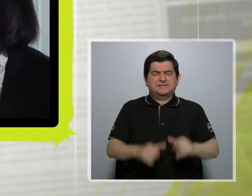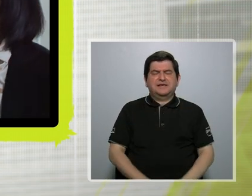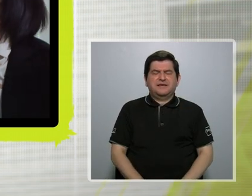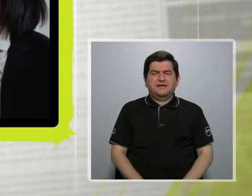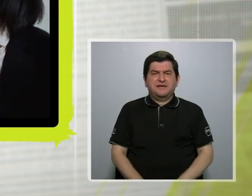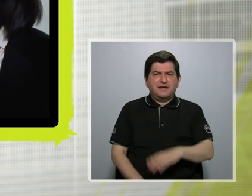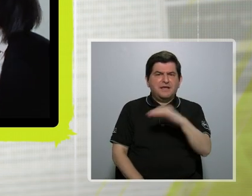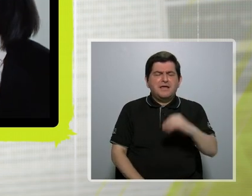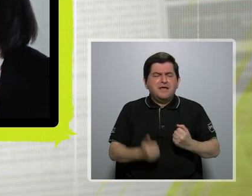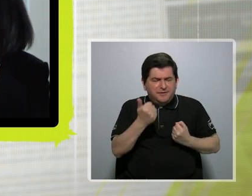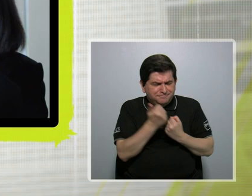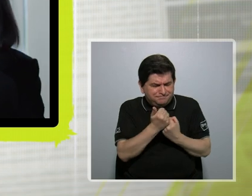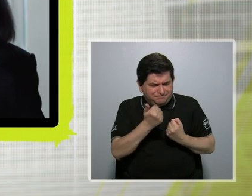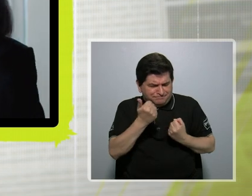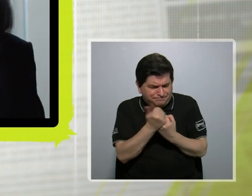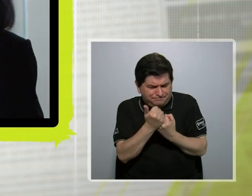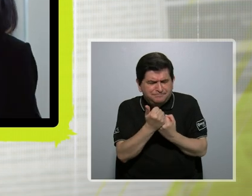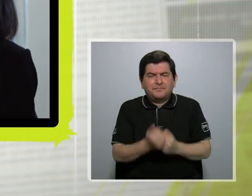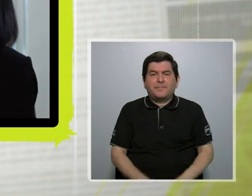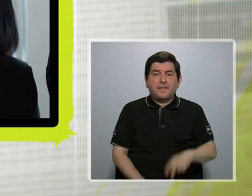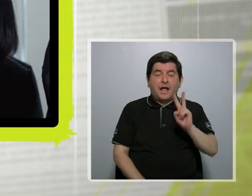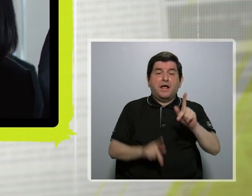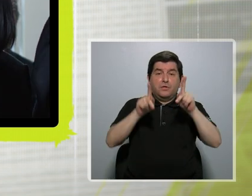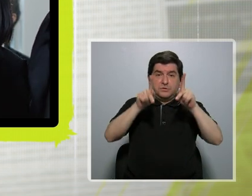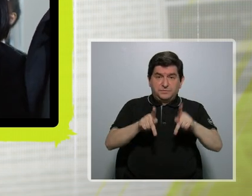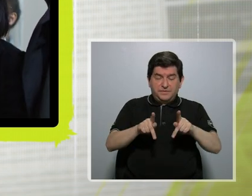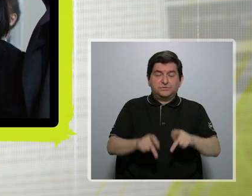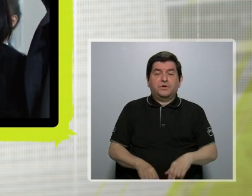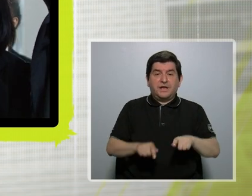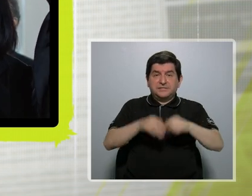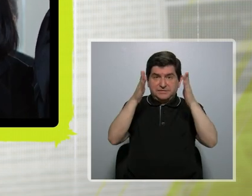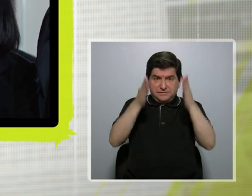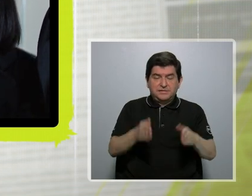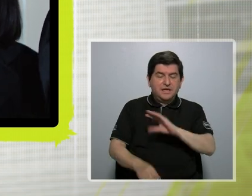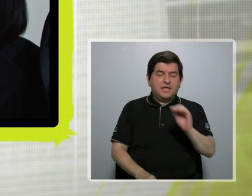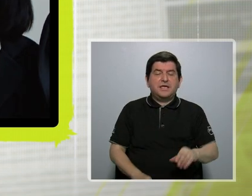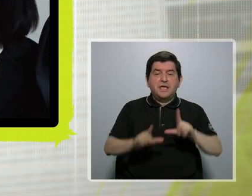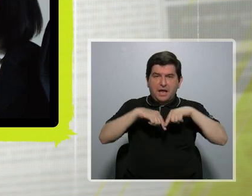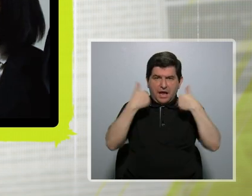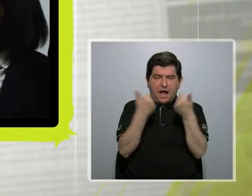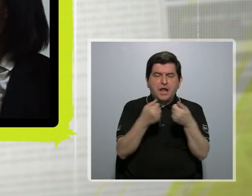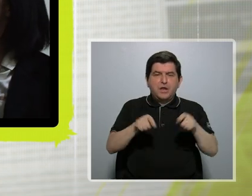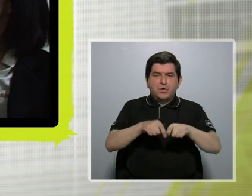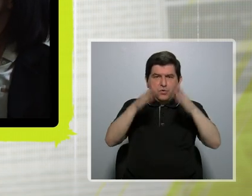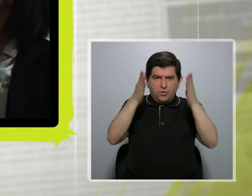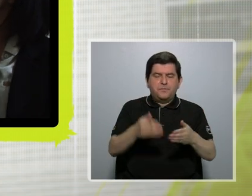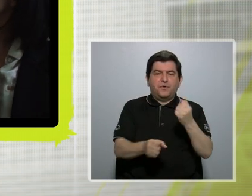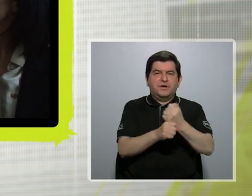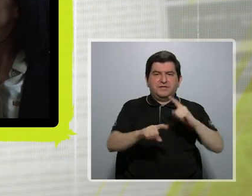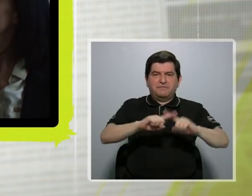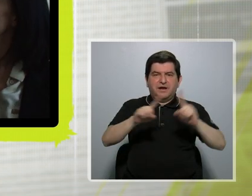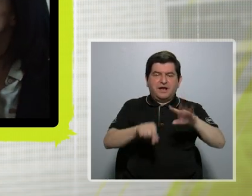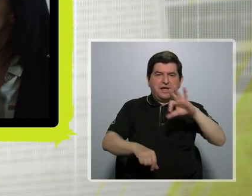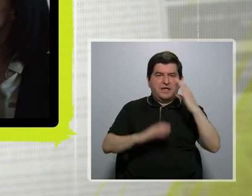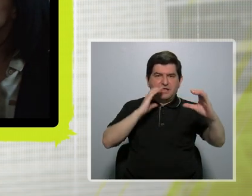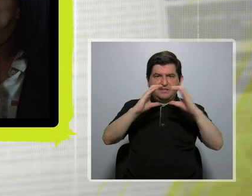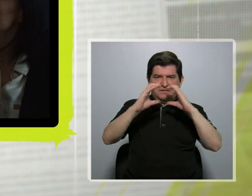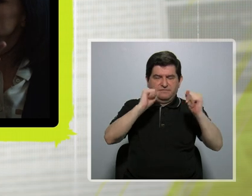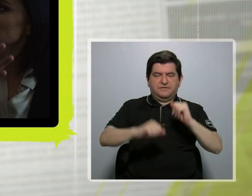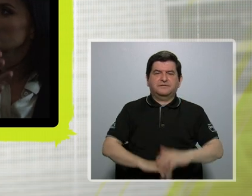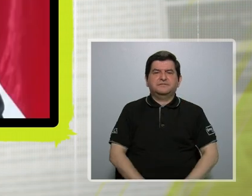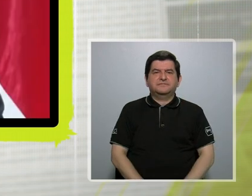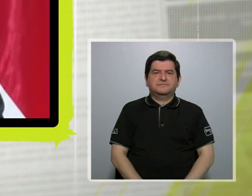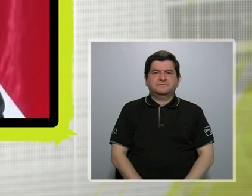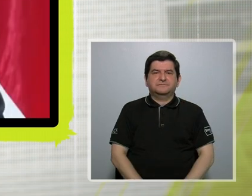y respaldar a dos periodistas y en general al cuerpo de periodistas que trabaja en los diferentes medios de comunicación.